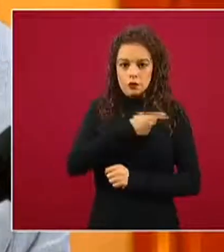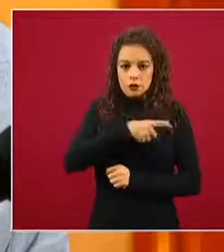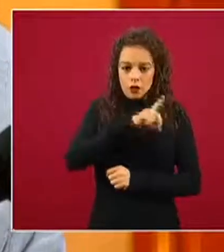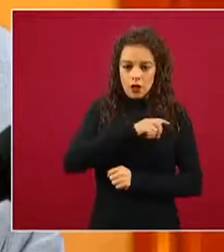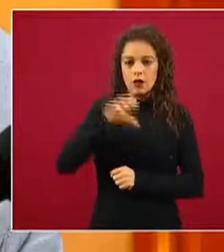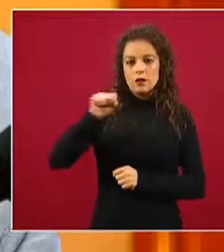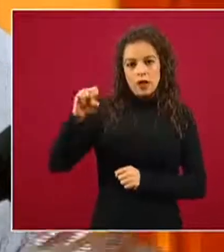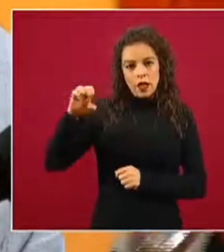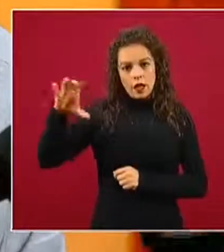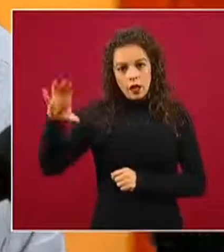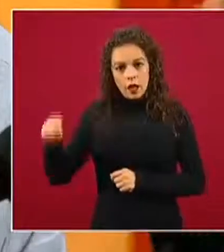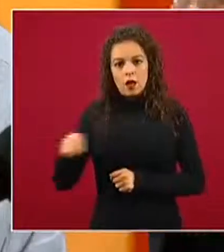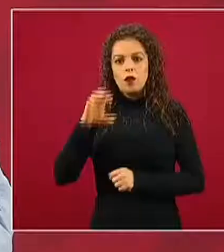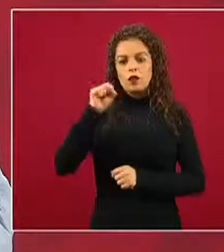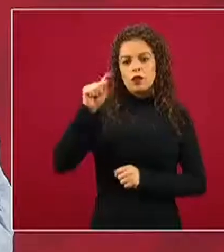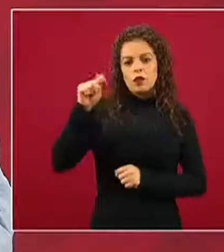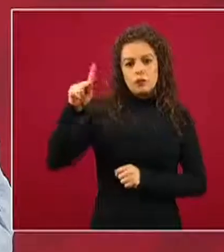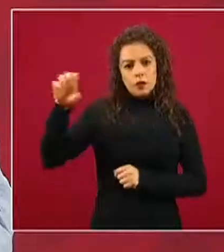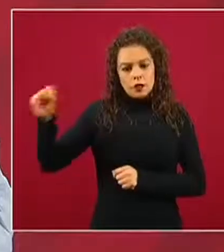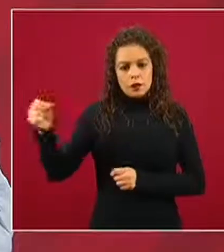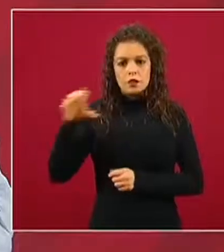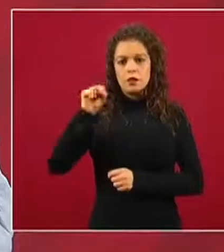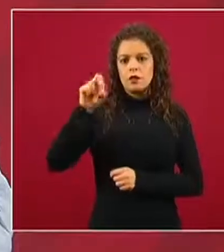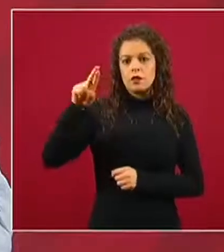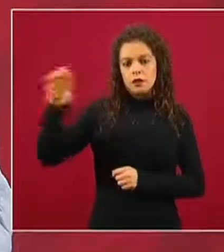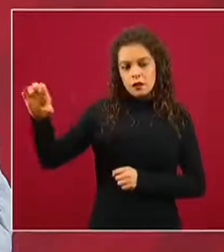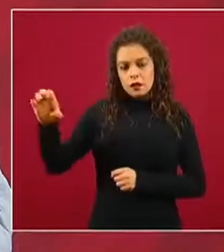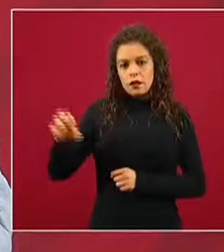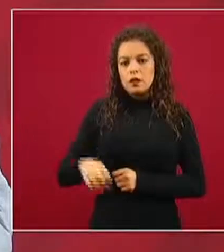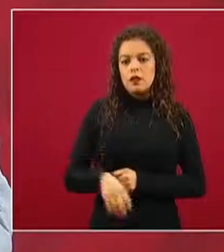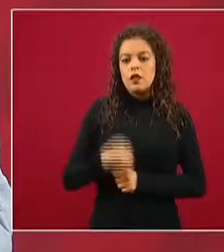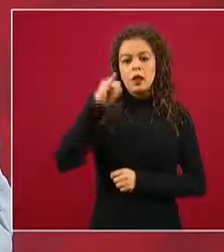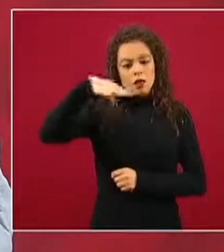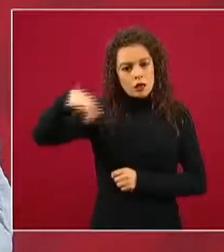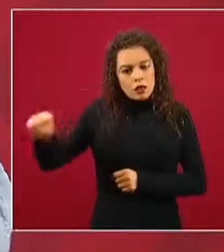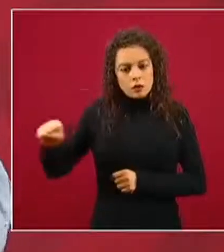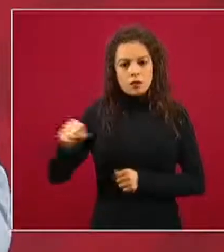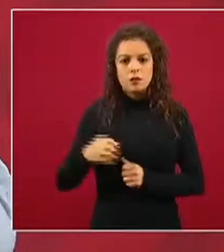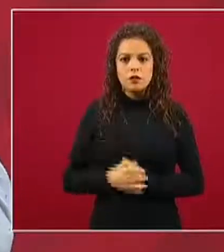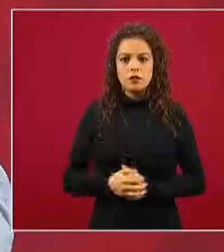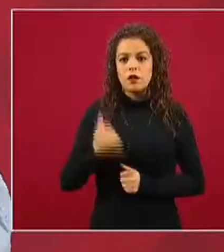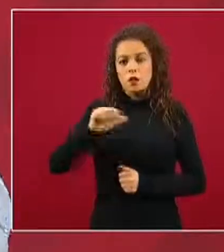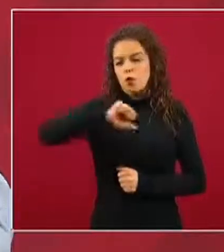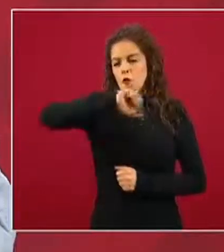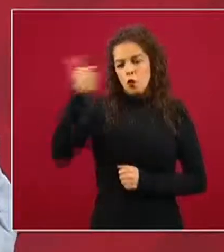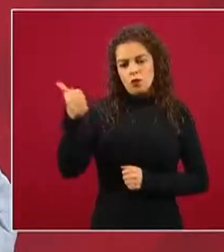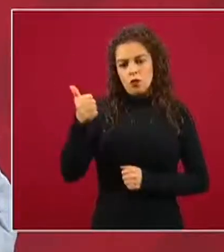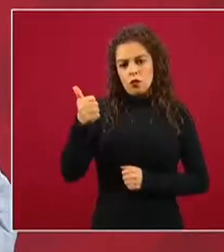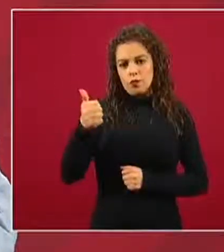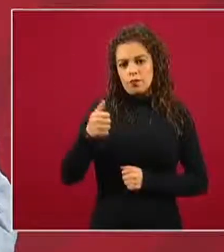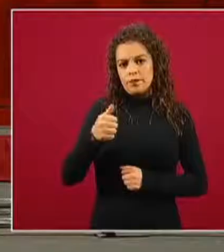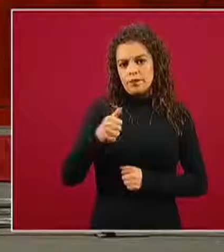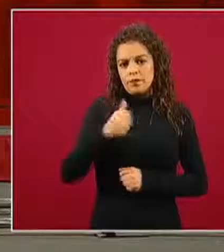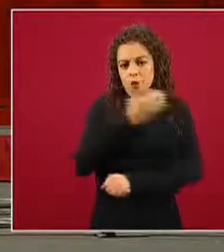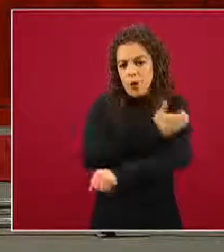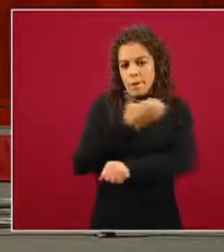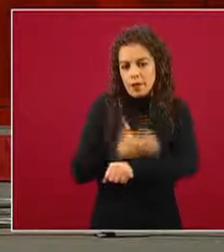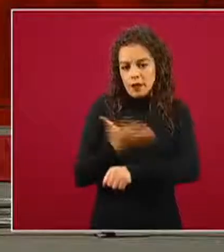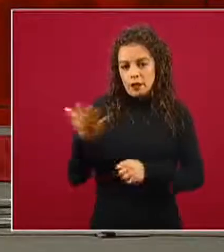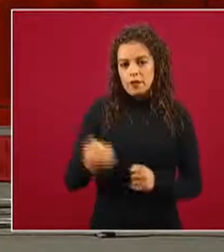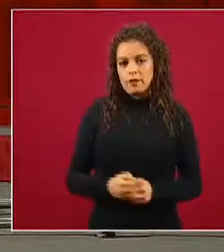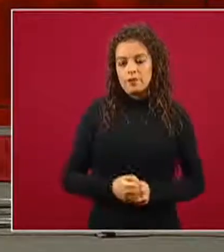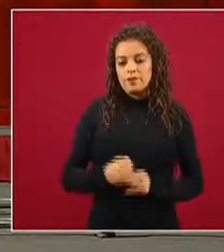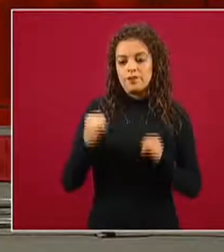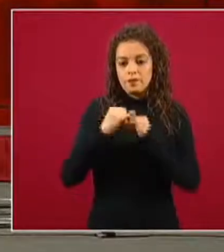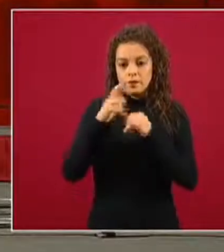del Trabajo, la Secretaría de Relaciones Exteriores, el Instituto Mexicano del Seguro Social, entre otros colegas, el Instituto Nacional